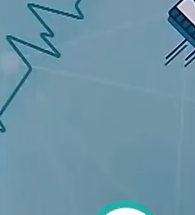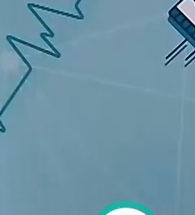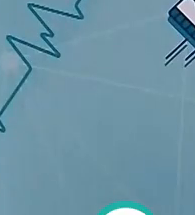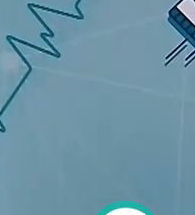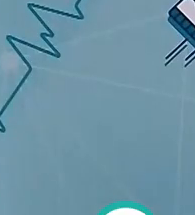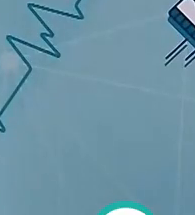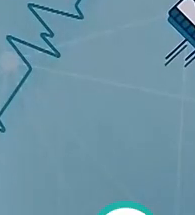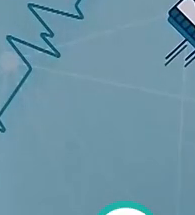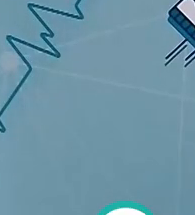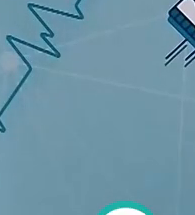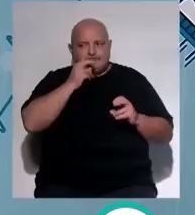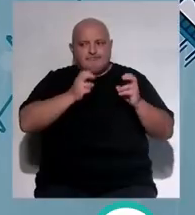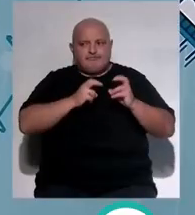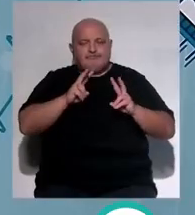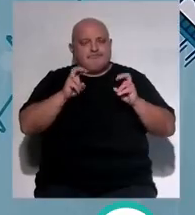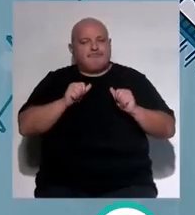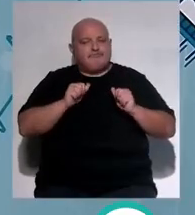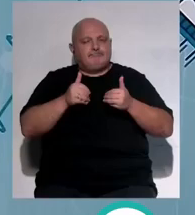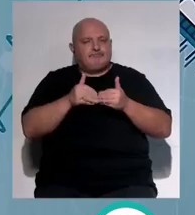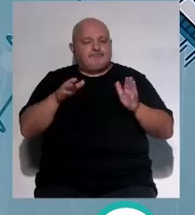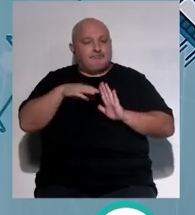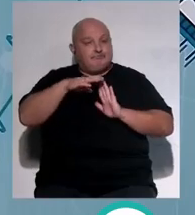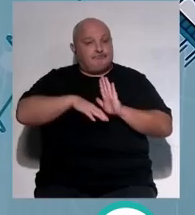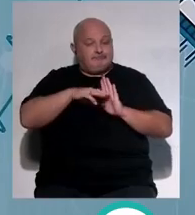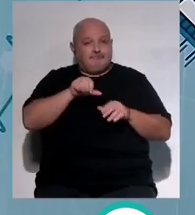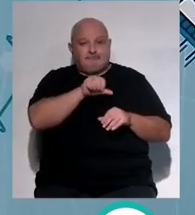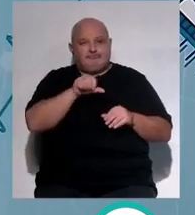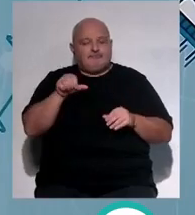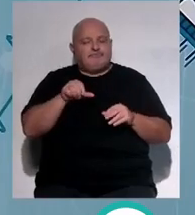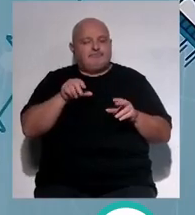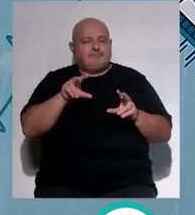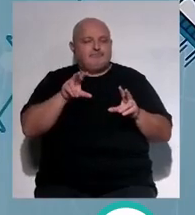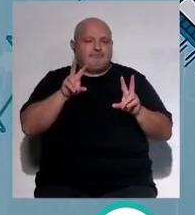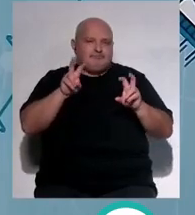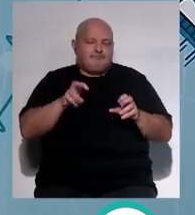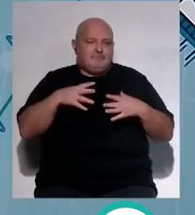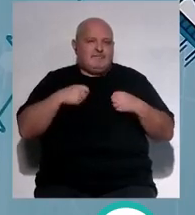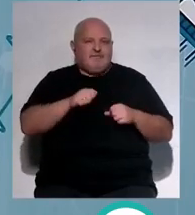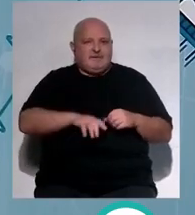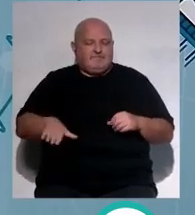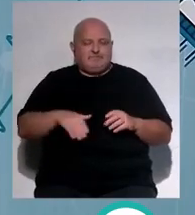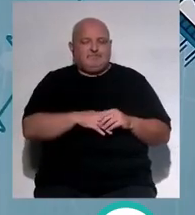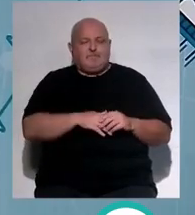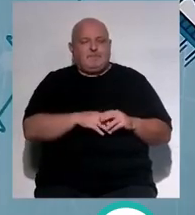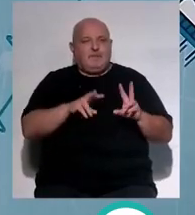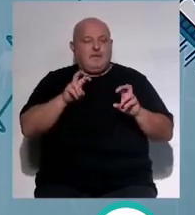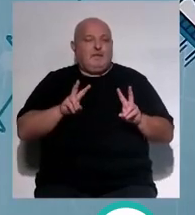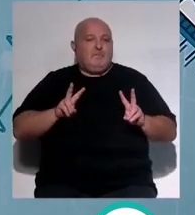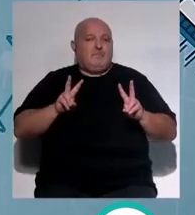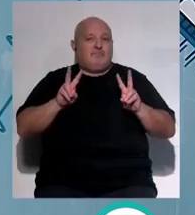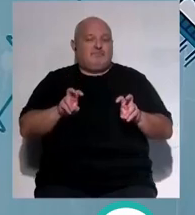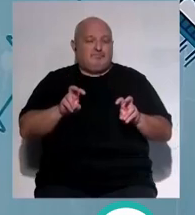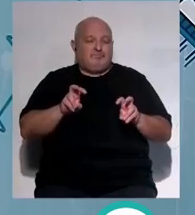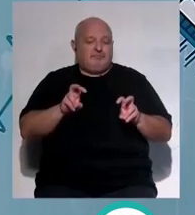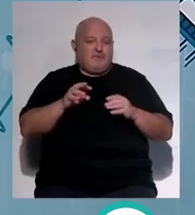Un saludo, bienvenidos. Comenzamos nuestro programa esta semana hablando de salud infantil. Con el inicio